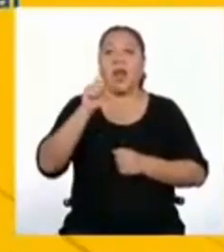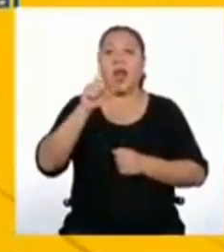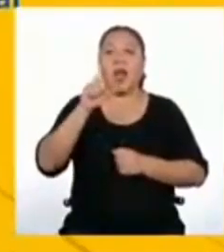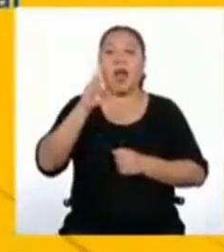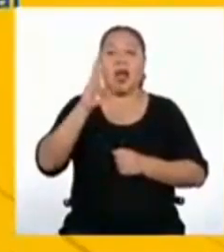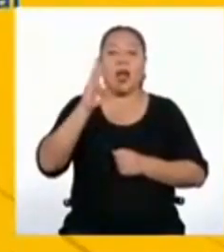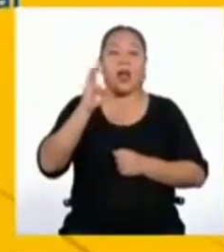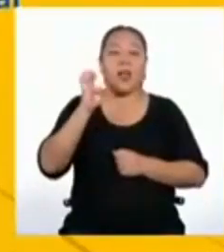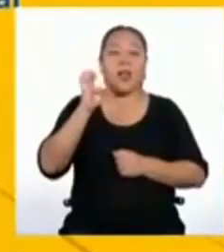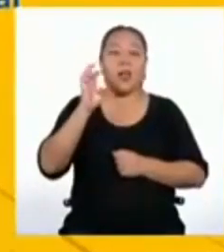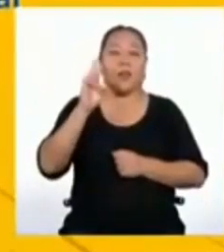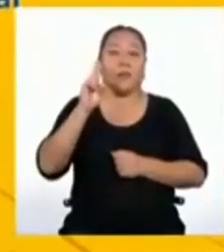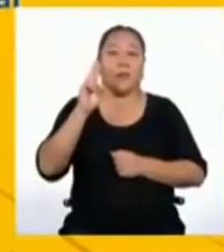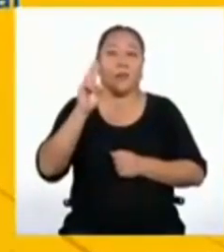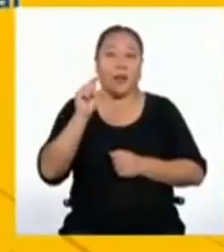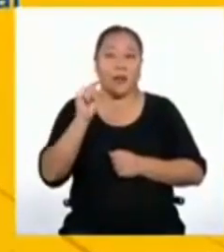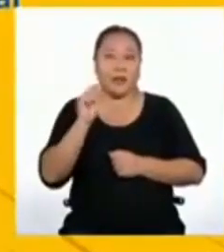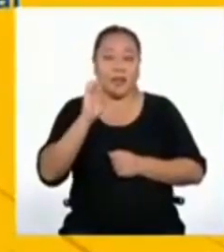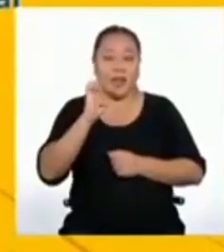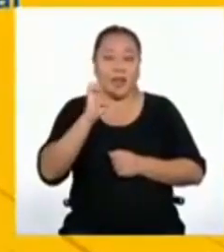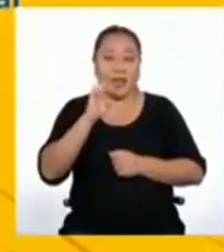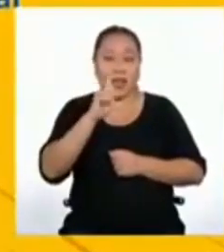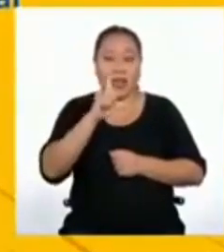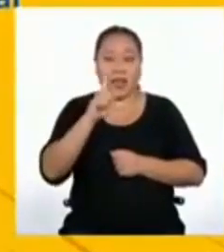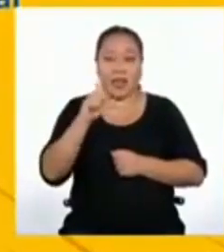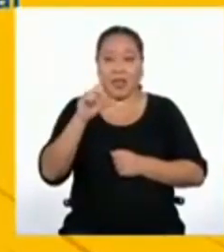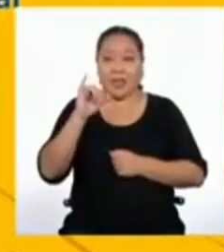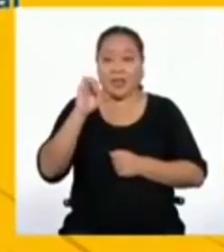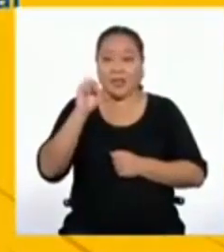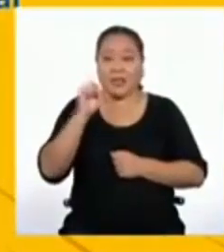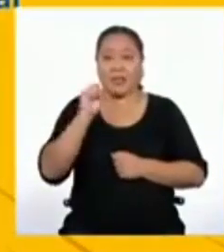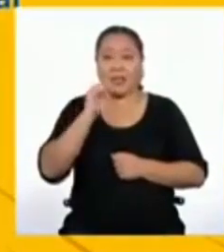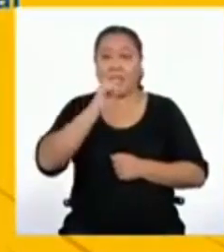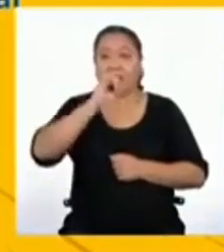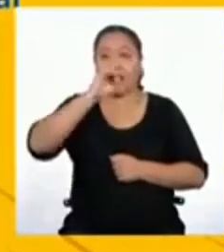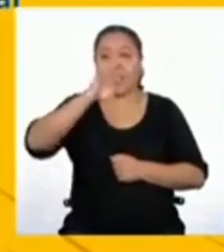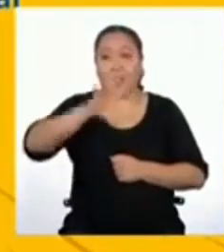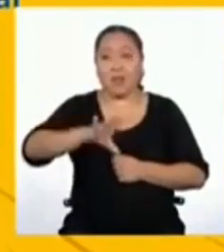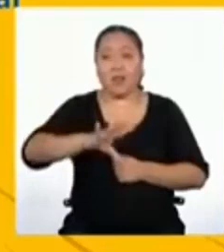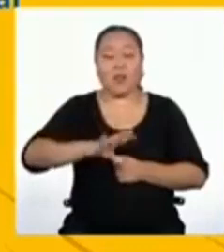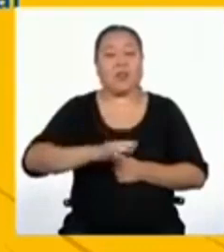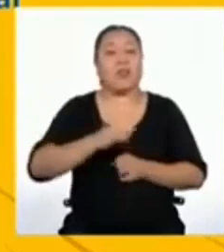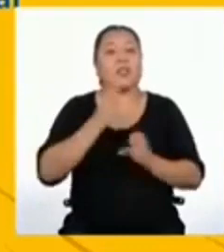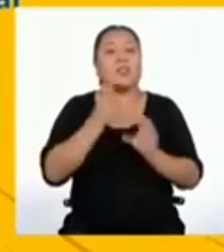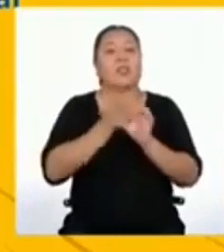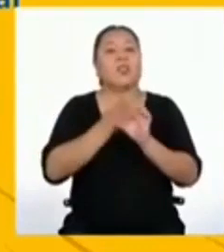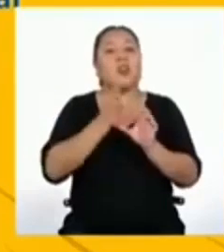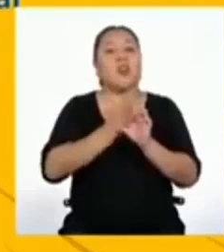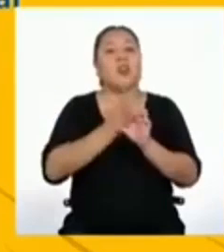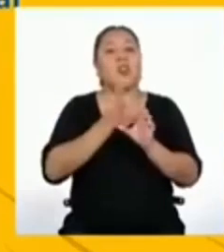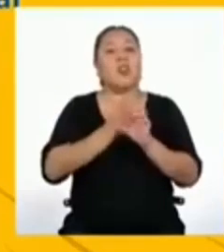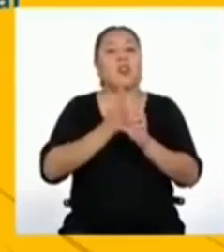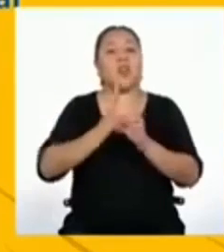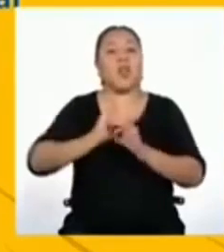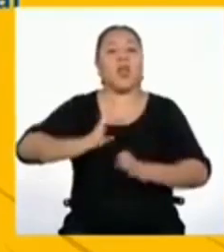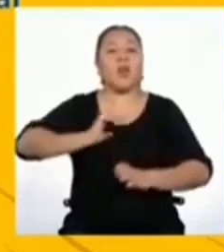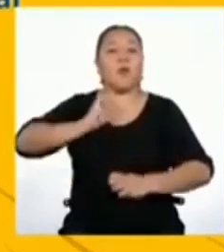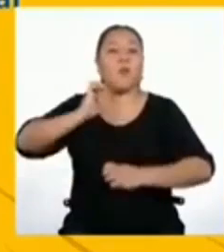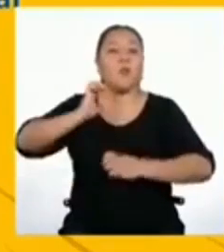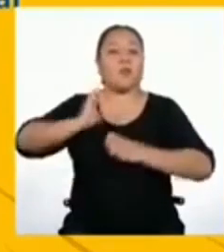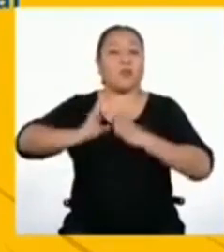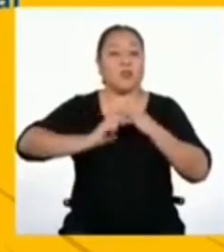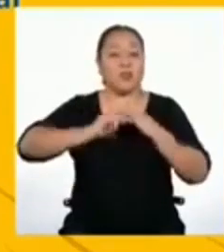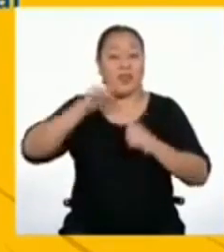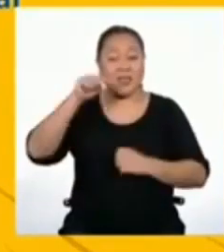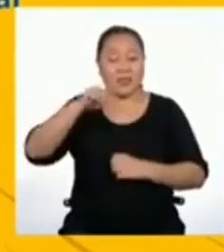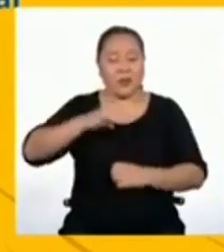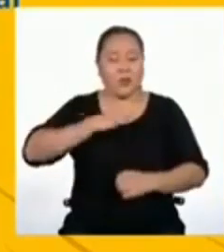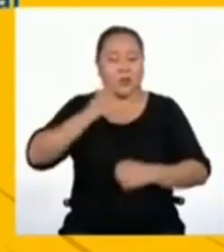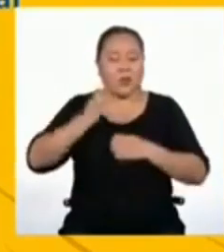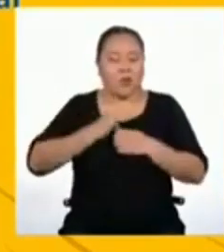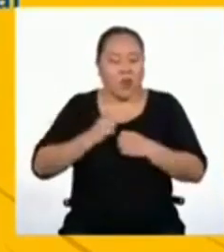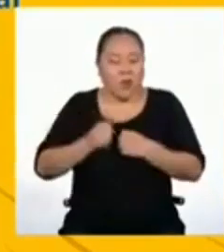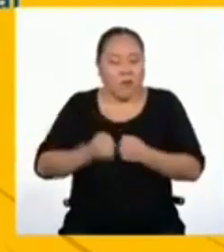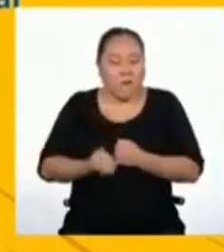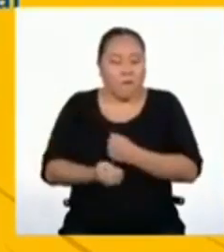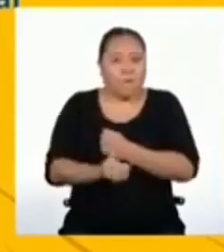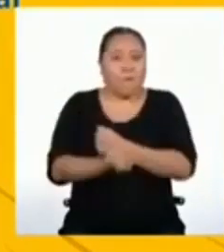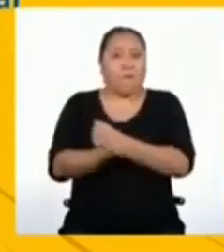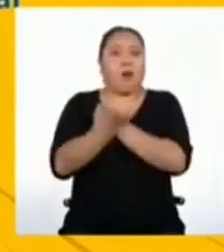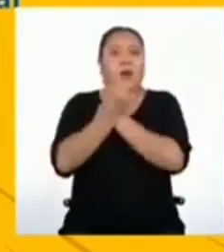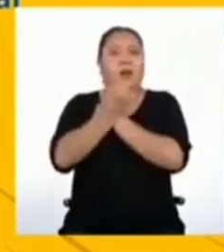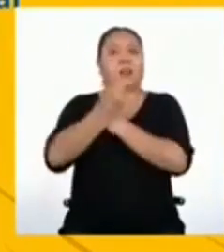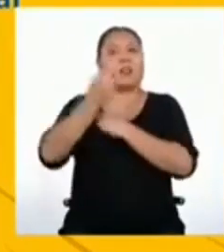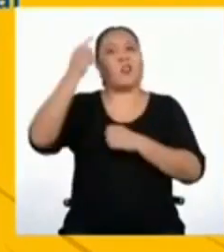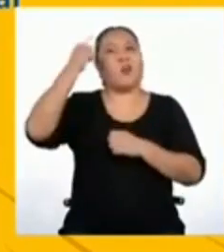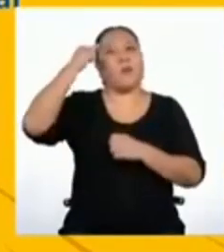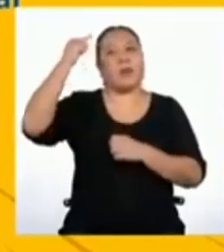planteó en su teoría de la psicología racional emotiva, que cuando una emoción es intensa, los